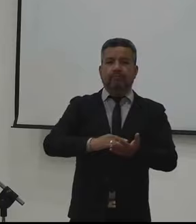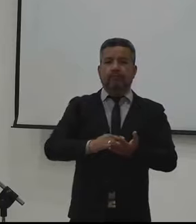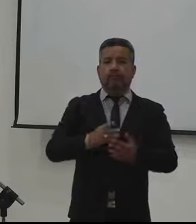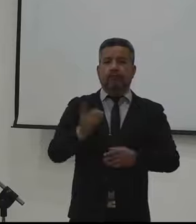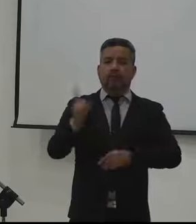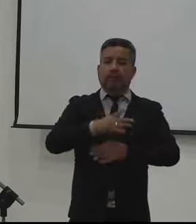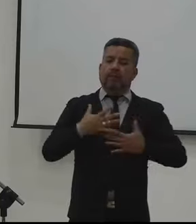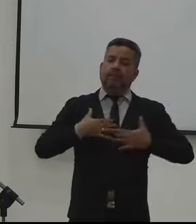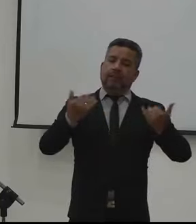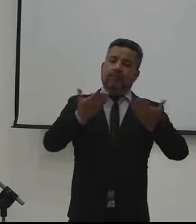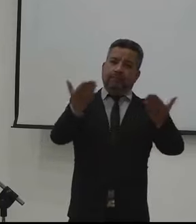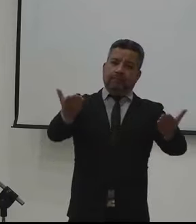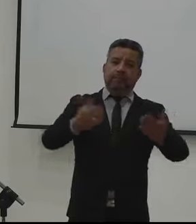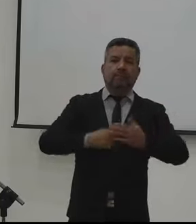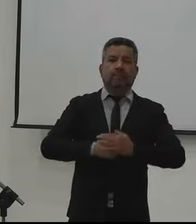por su participación un resto de día muy feliz